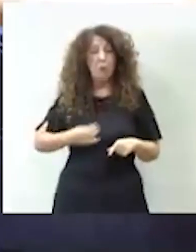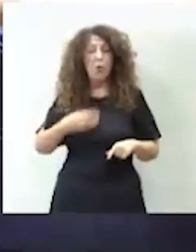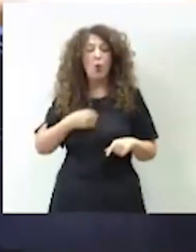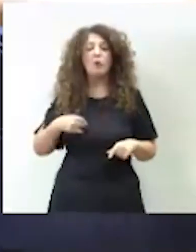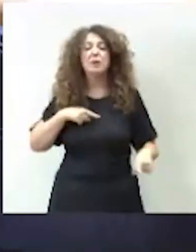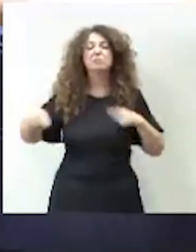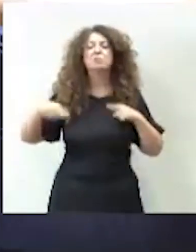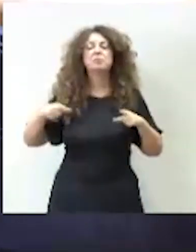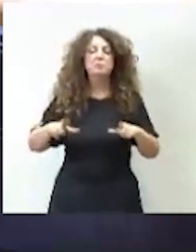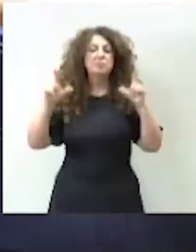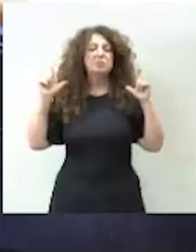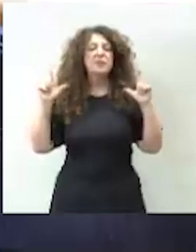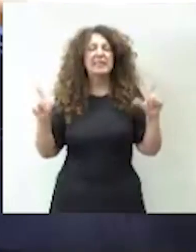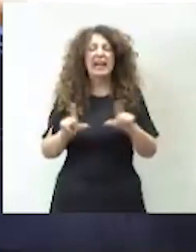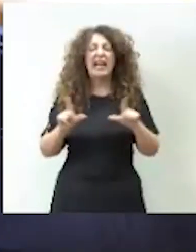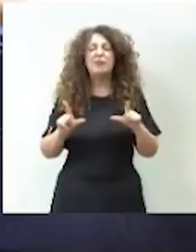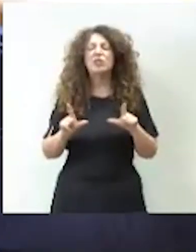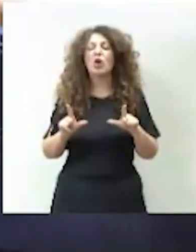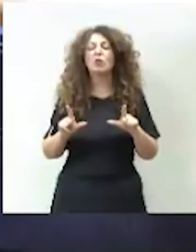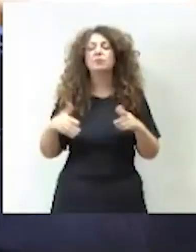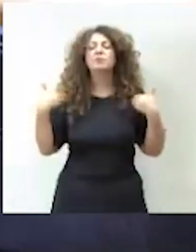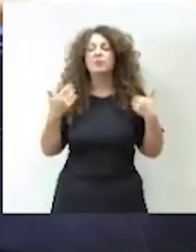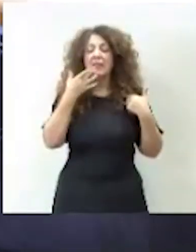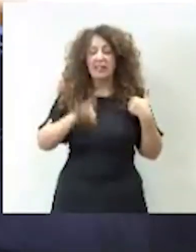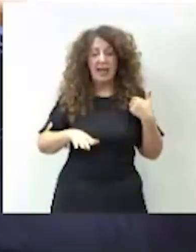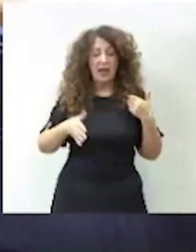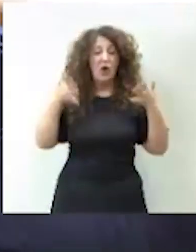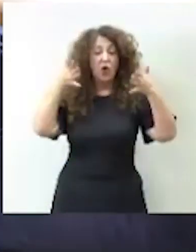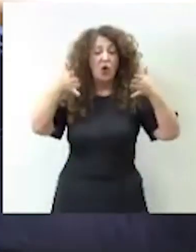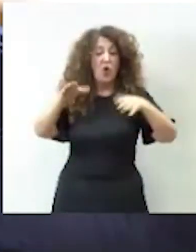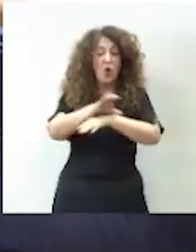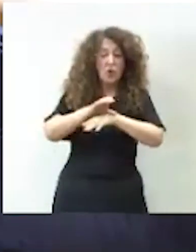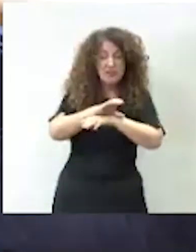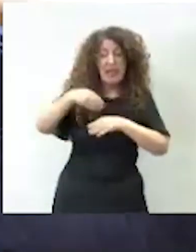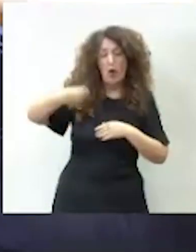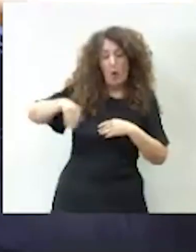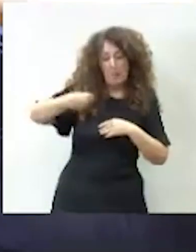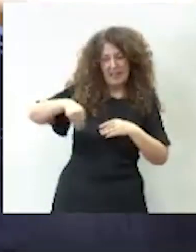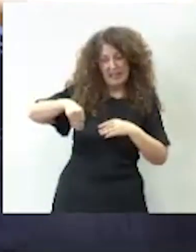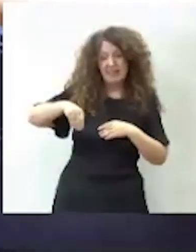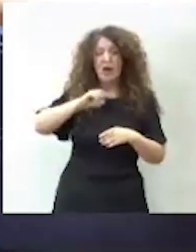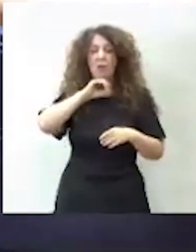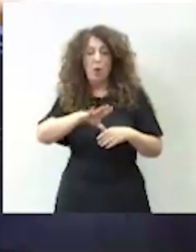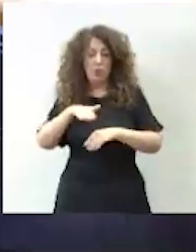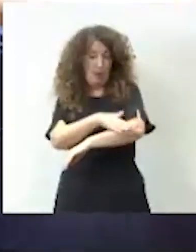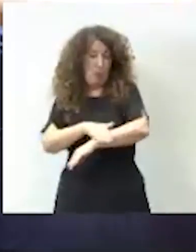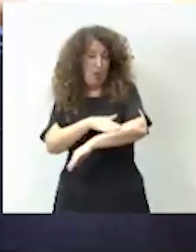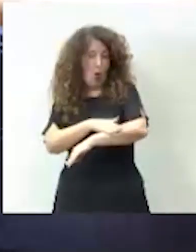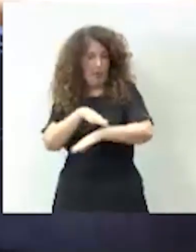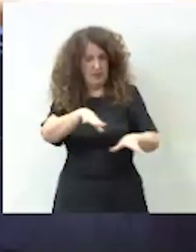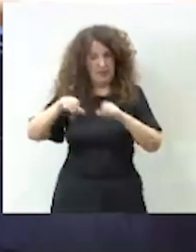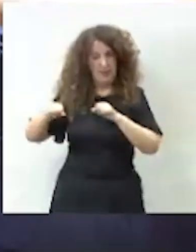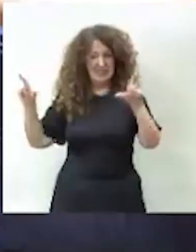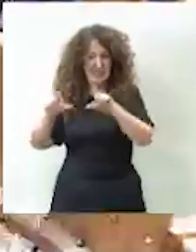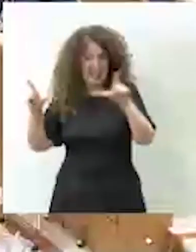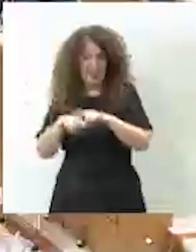dirigir al frente de la televisión pública de Murcia? Al consejero de Presidencia y portavoz del Gobierno. Espero que si el día de mañana opto al